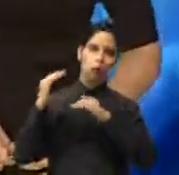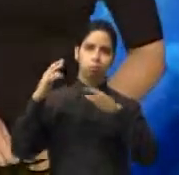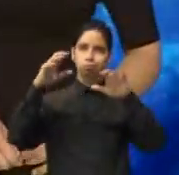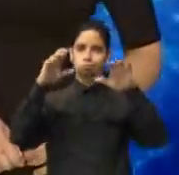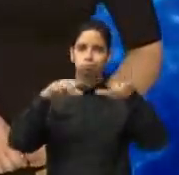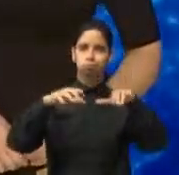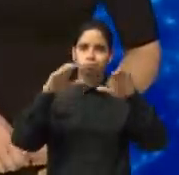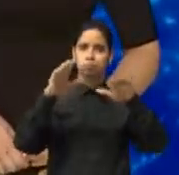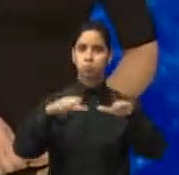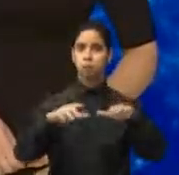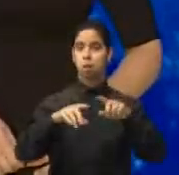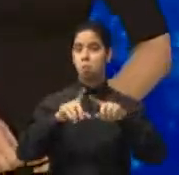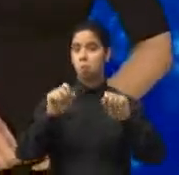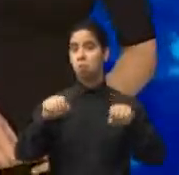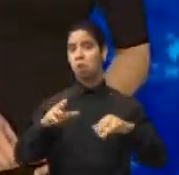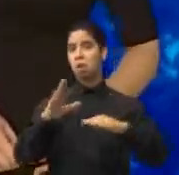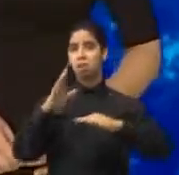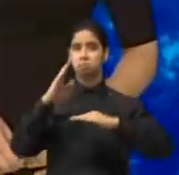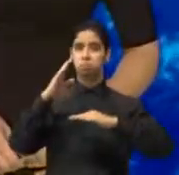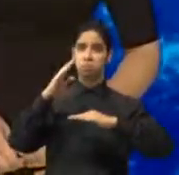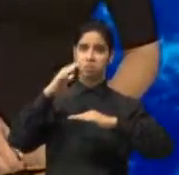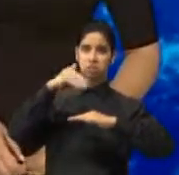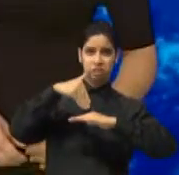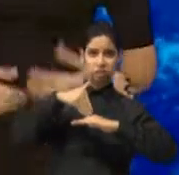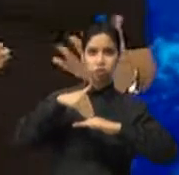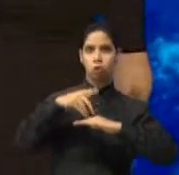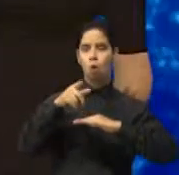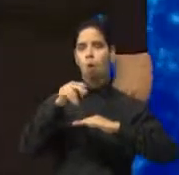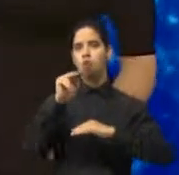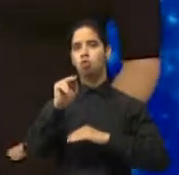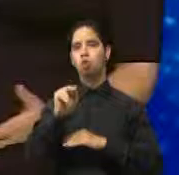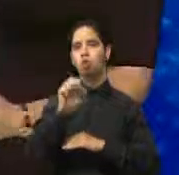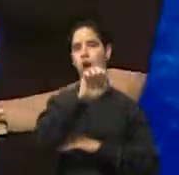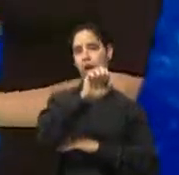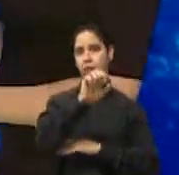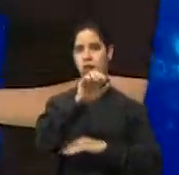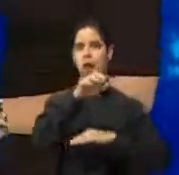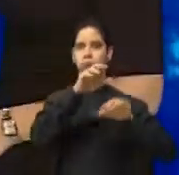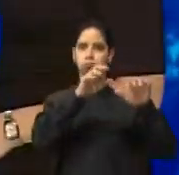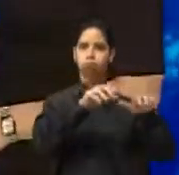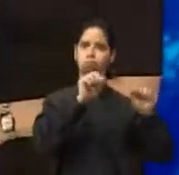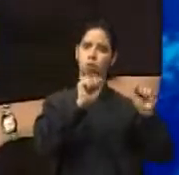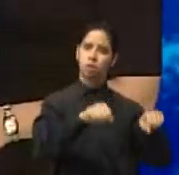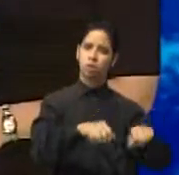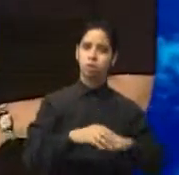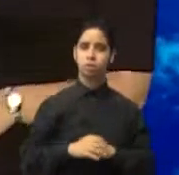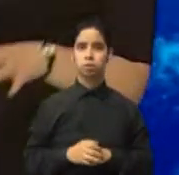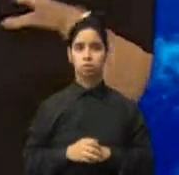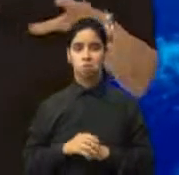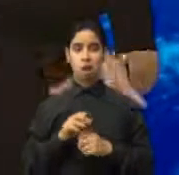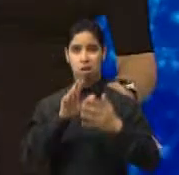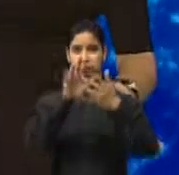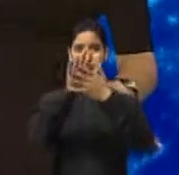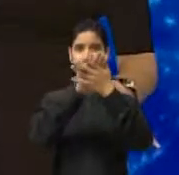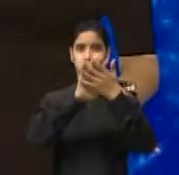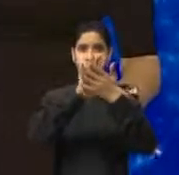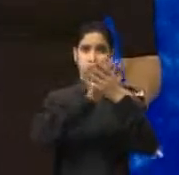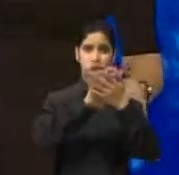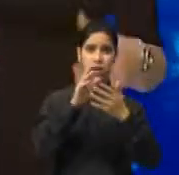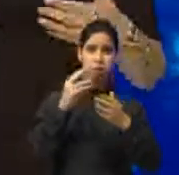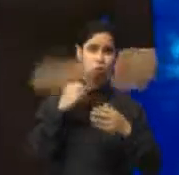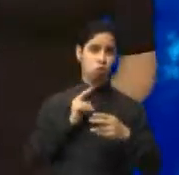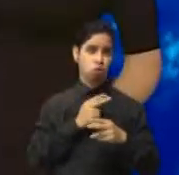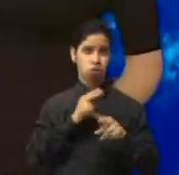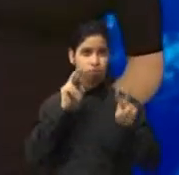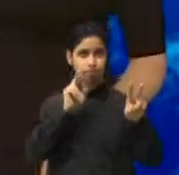podrían desarrollarse en la zona interior y noroeste de la isla. La del sistema frontal que estábamos vigilando para el fin de semana, ahora los modelos meteorológicos